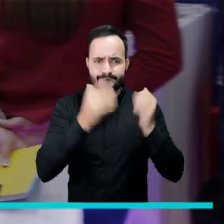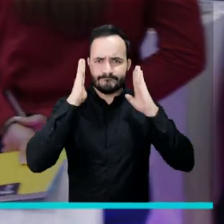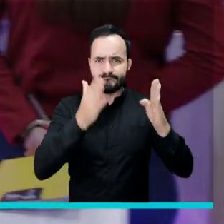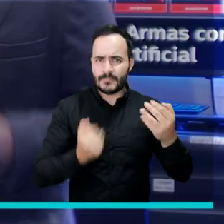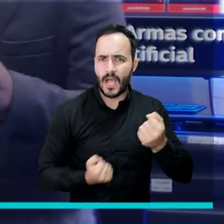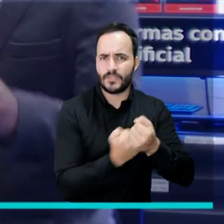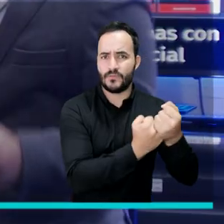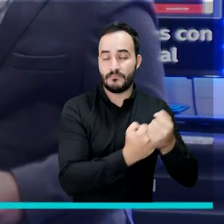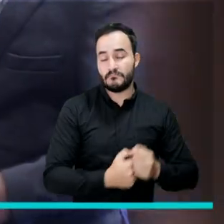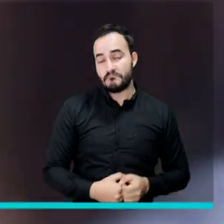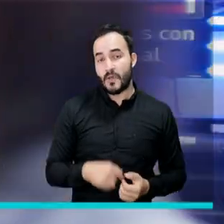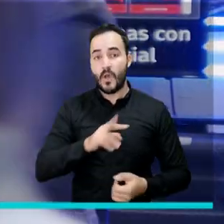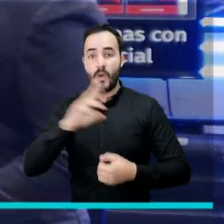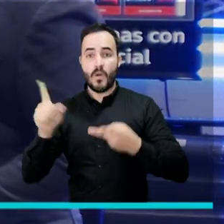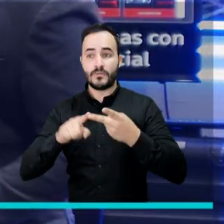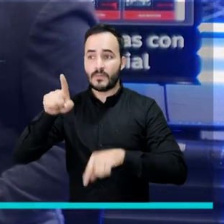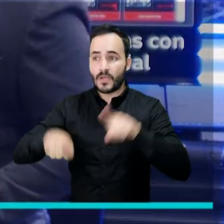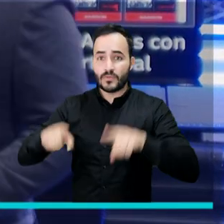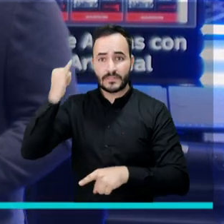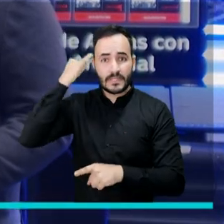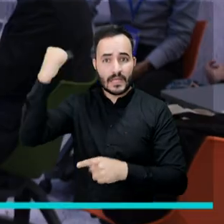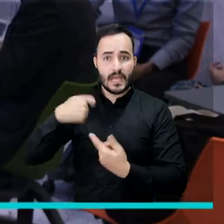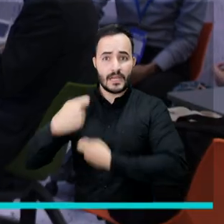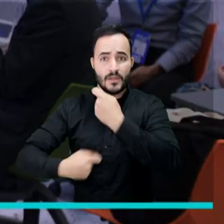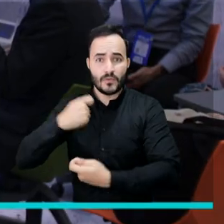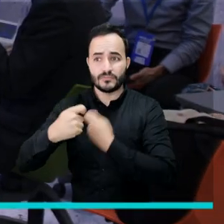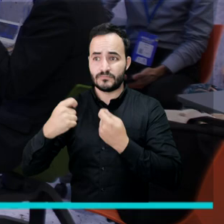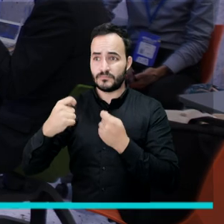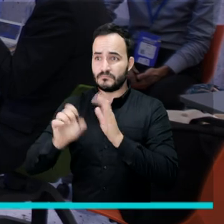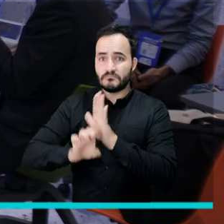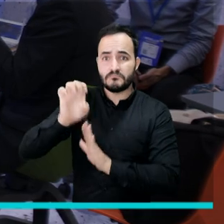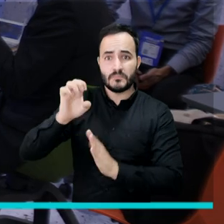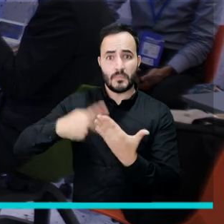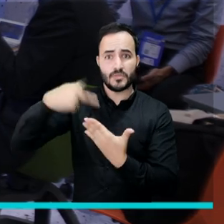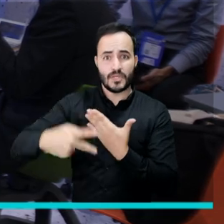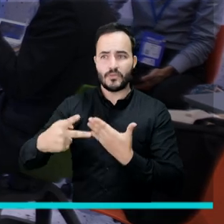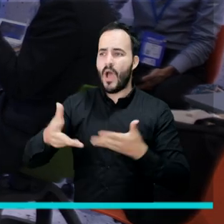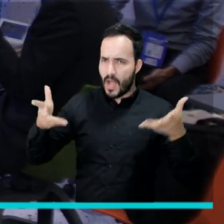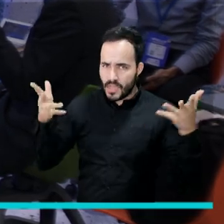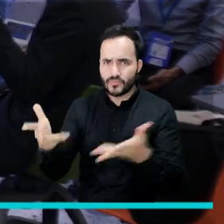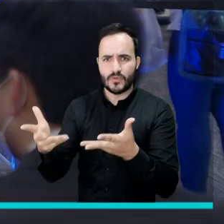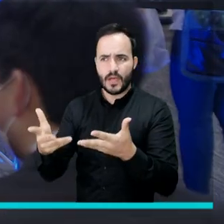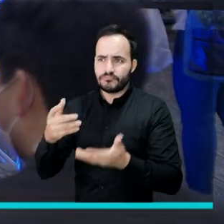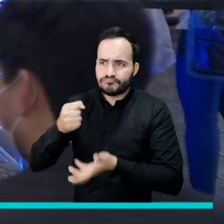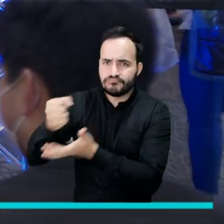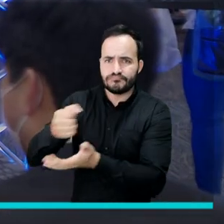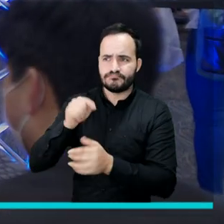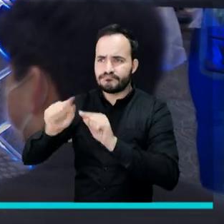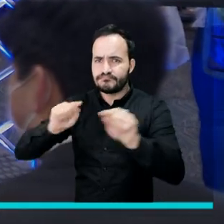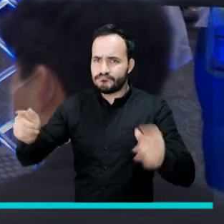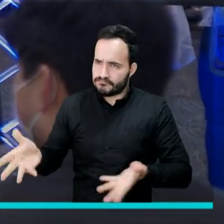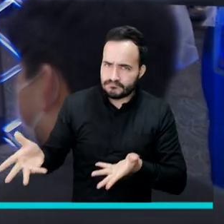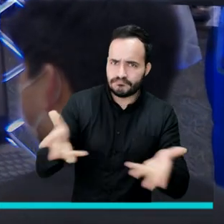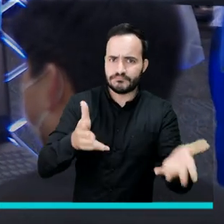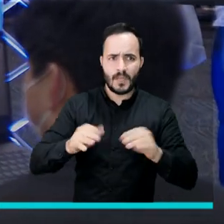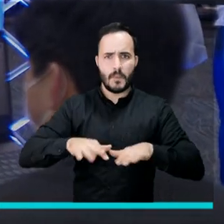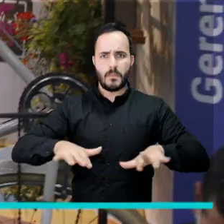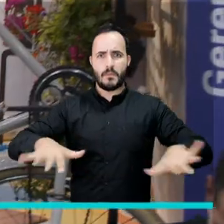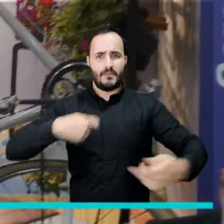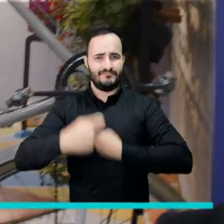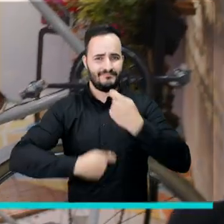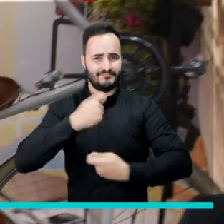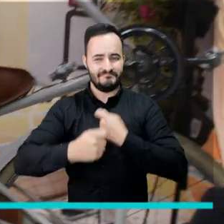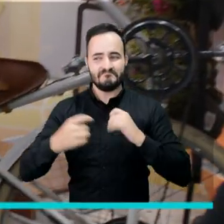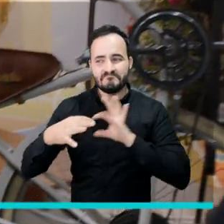alto que es ayudar a emprendedores en recibir financiamiento, en buscar mercados donde se pueden vender y colocar sus productos.